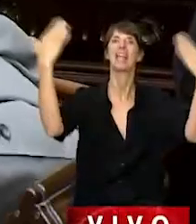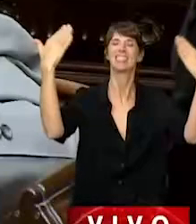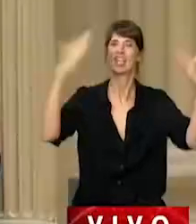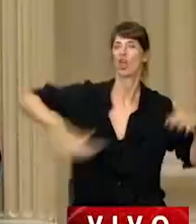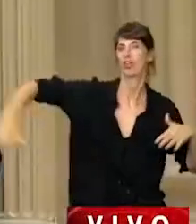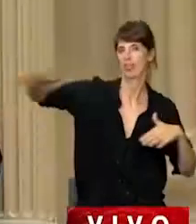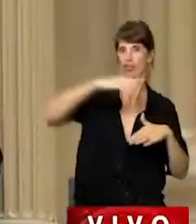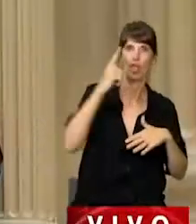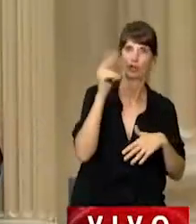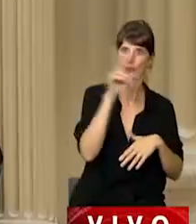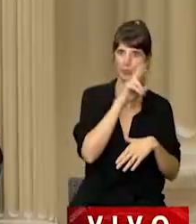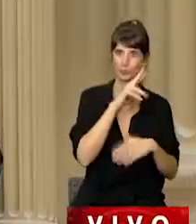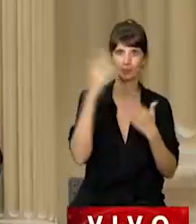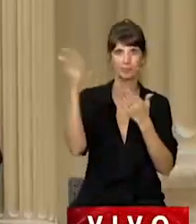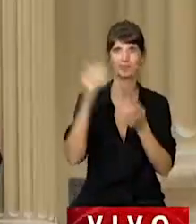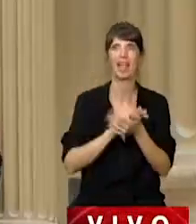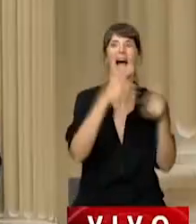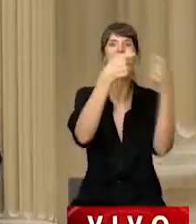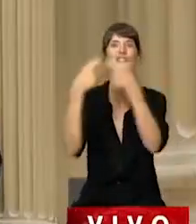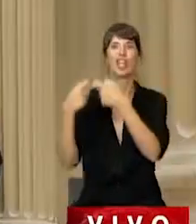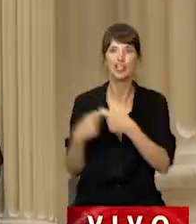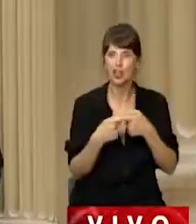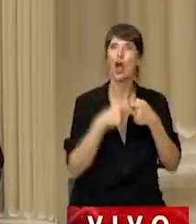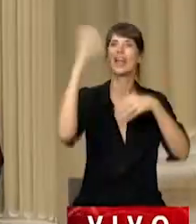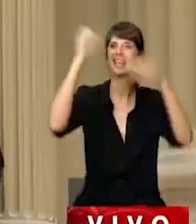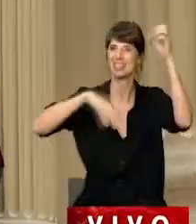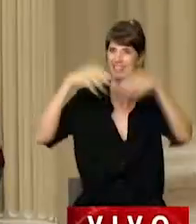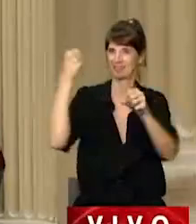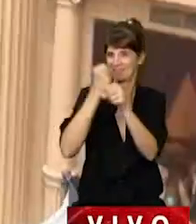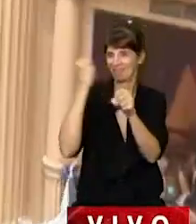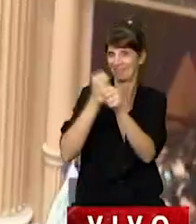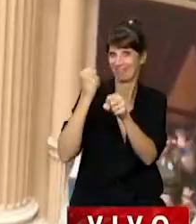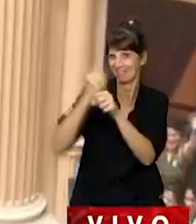todos y a todas las asociaciones que vinieron trabajando.